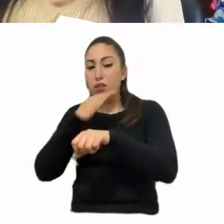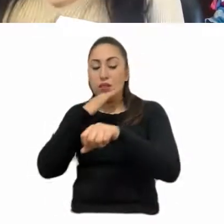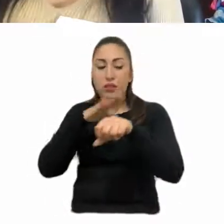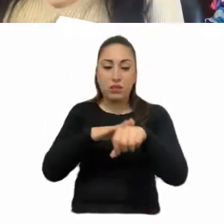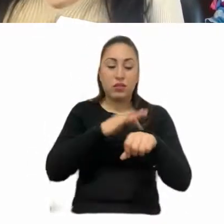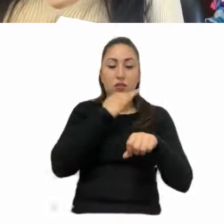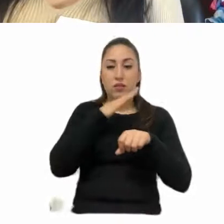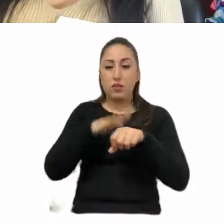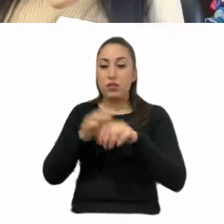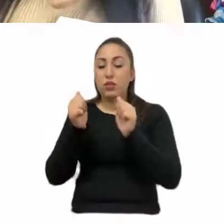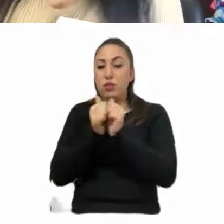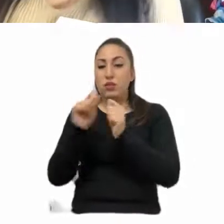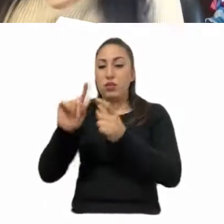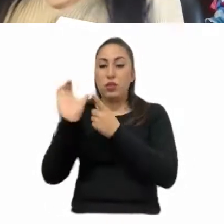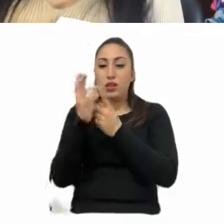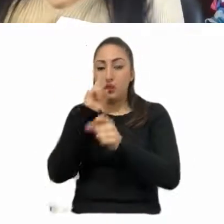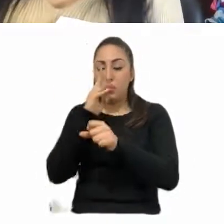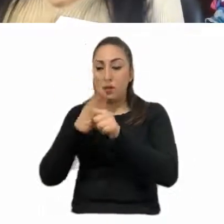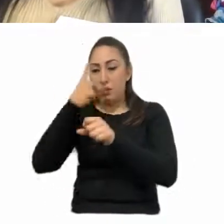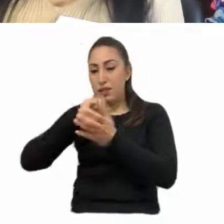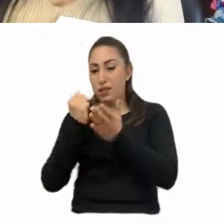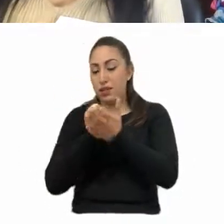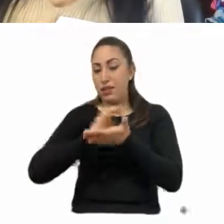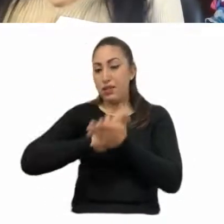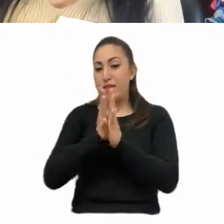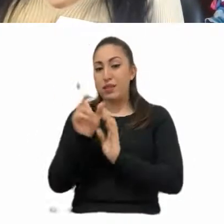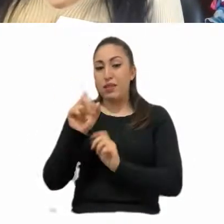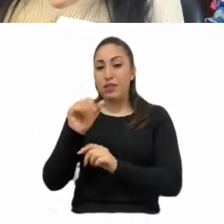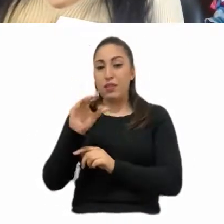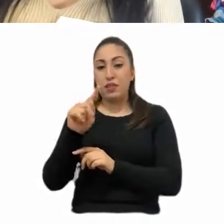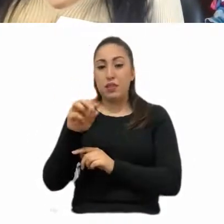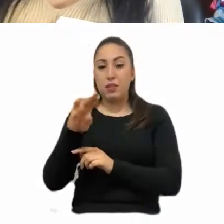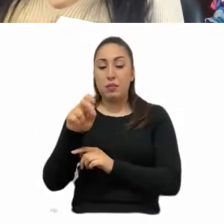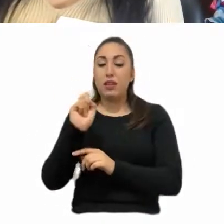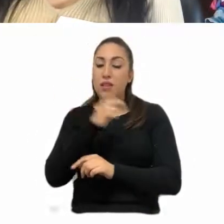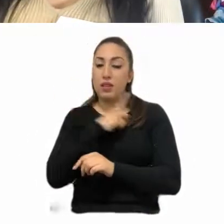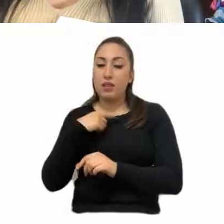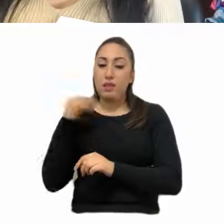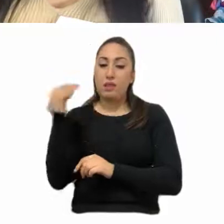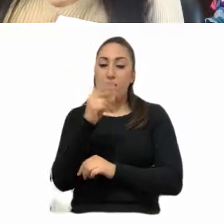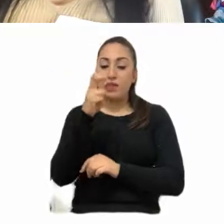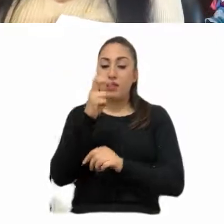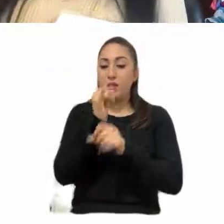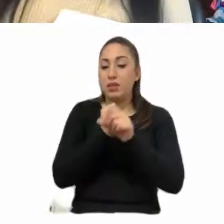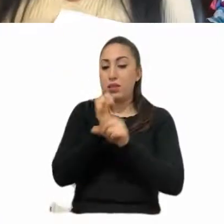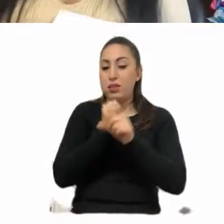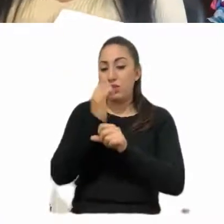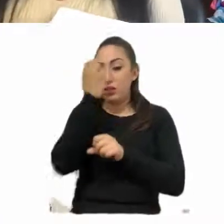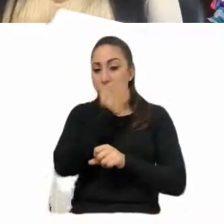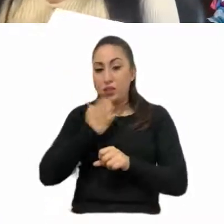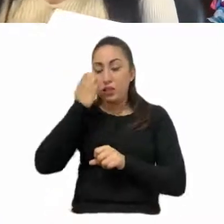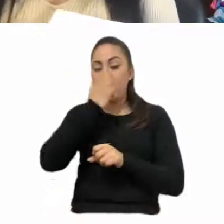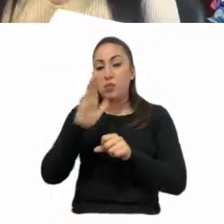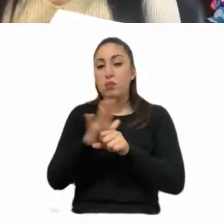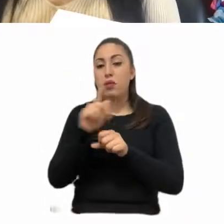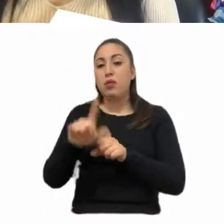comisiones codictaminadoras, que tengan este estudio, porque a final de cuentas, ¿qué sucede,